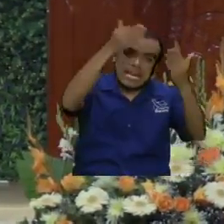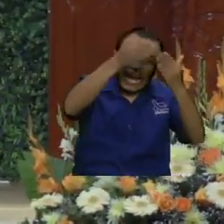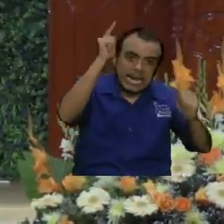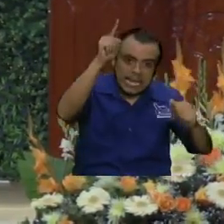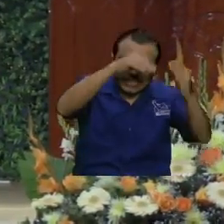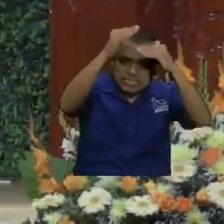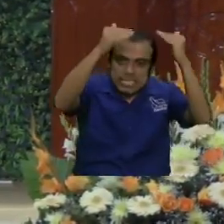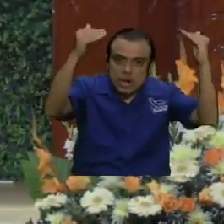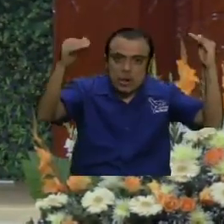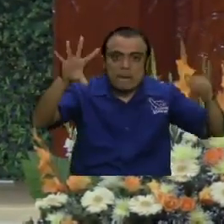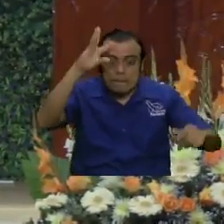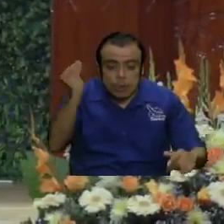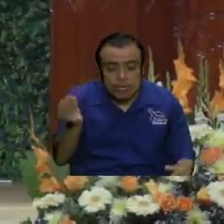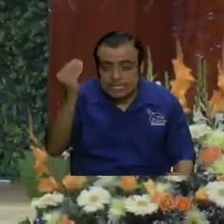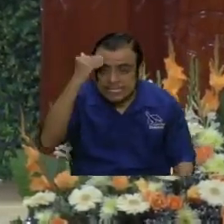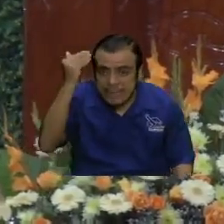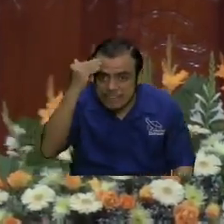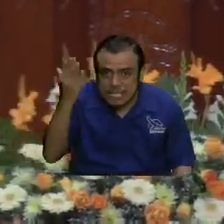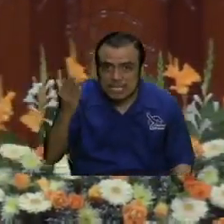que sabían sabían